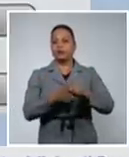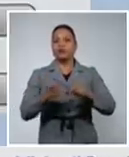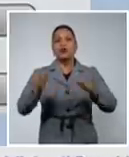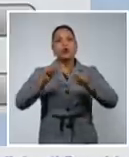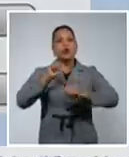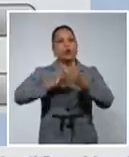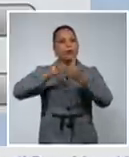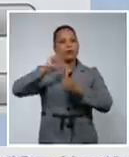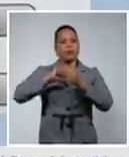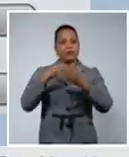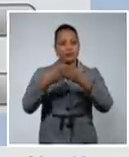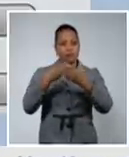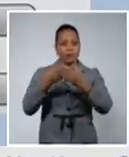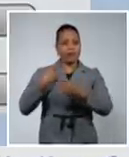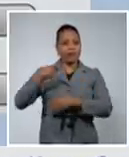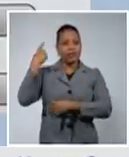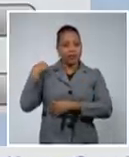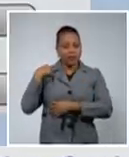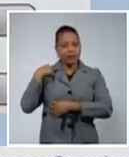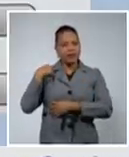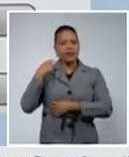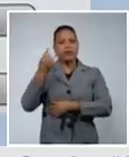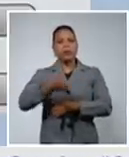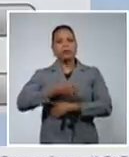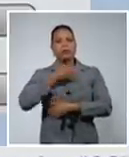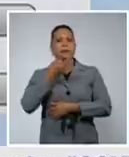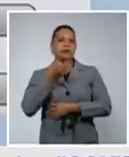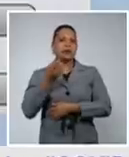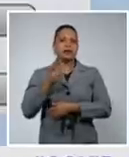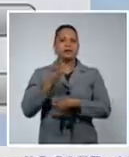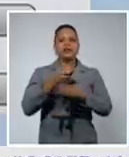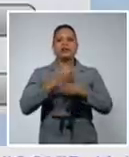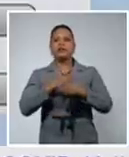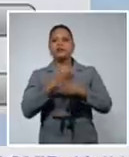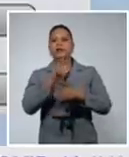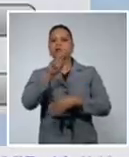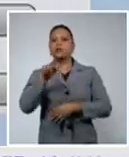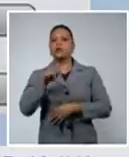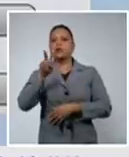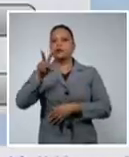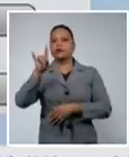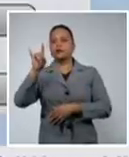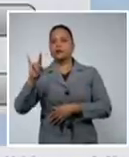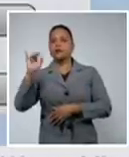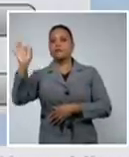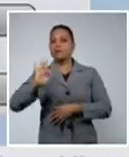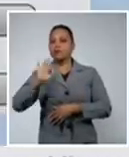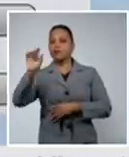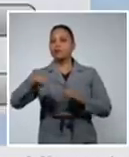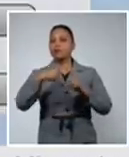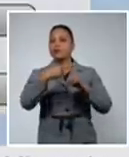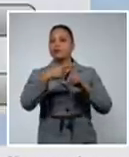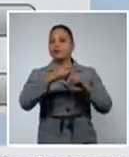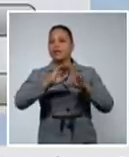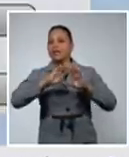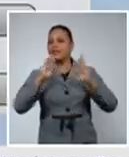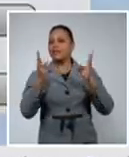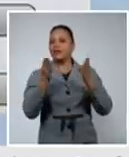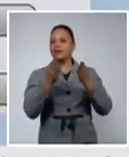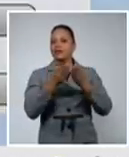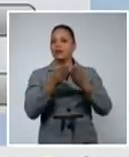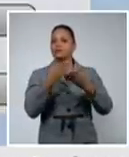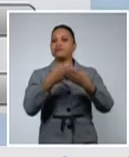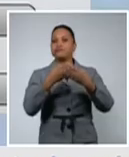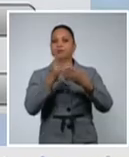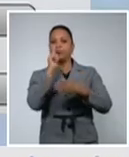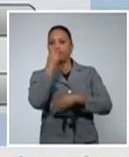positivas ayer, pues nos habla de un 2.29% de positividad de todas las muestras analizadas